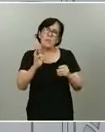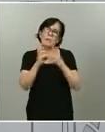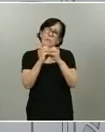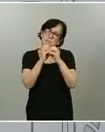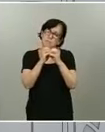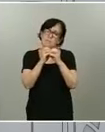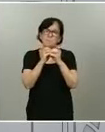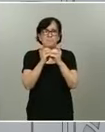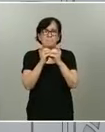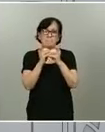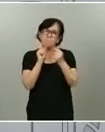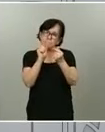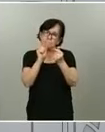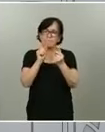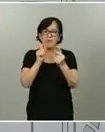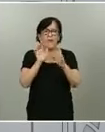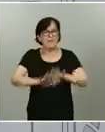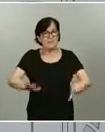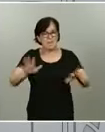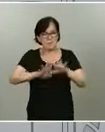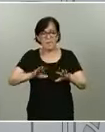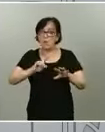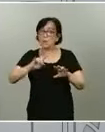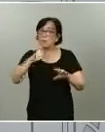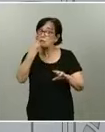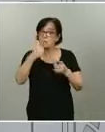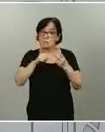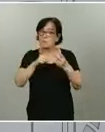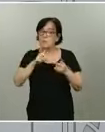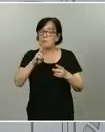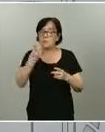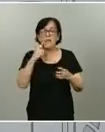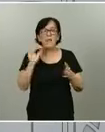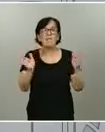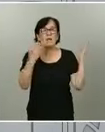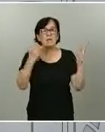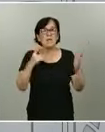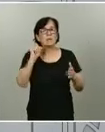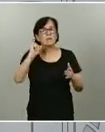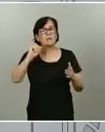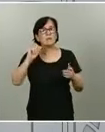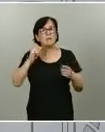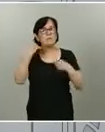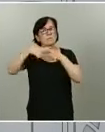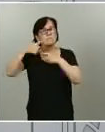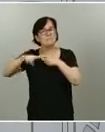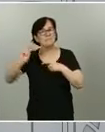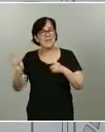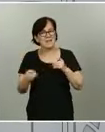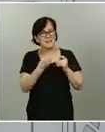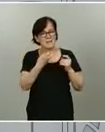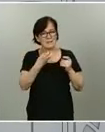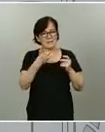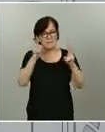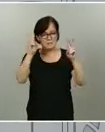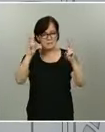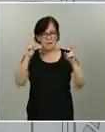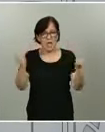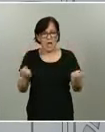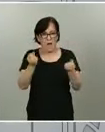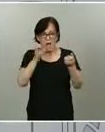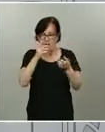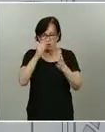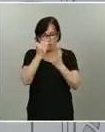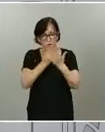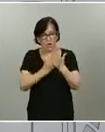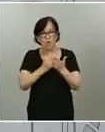Y tenemos que partir de otra premisa, es que en las fases se permiten una serie de acciones que, según circunstancias muy concretas y bien